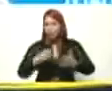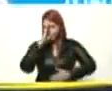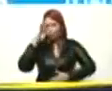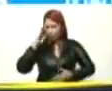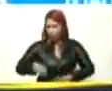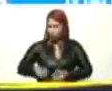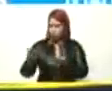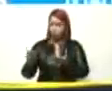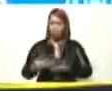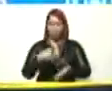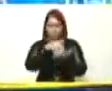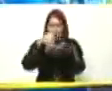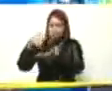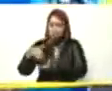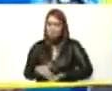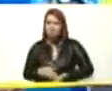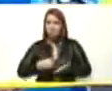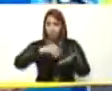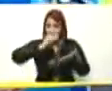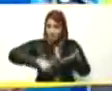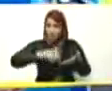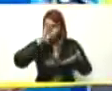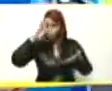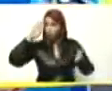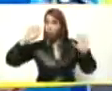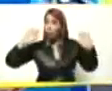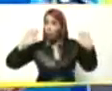mande. Diosdado la manda con firma de él.